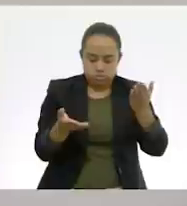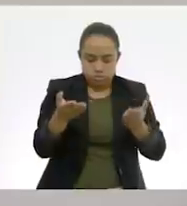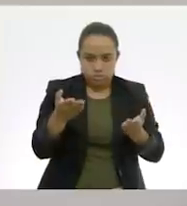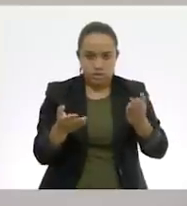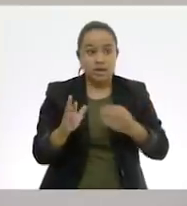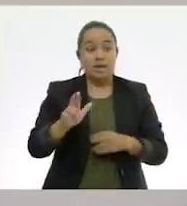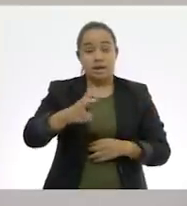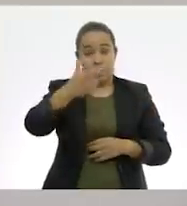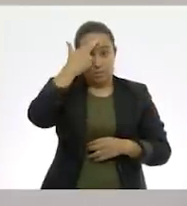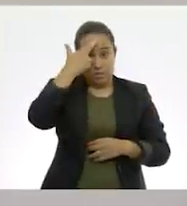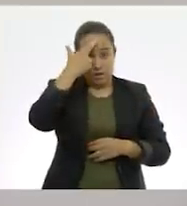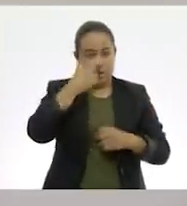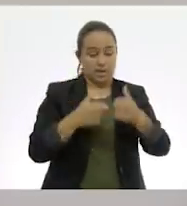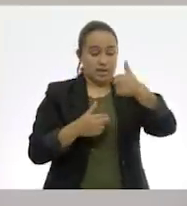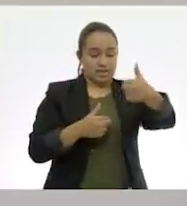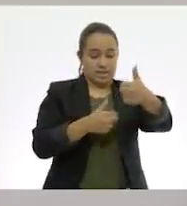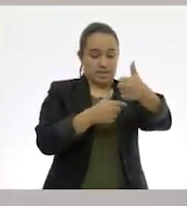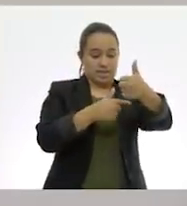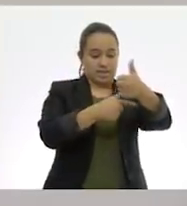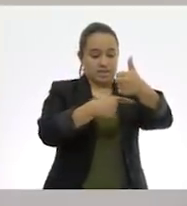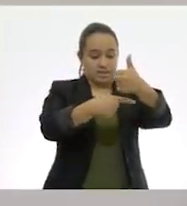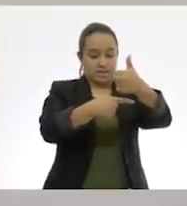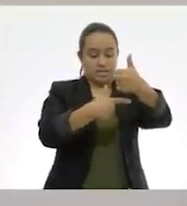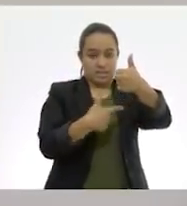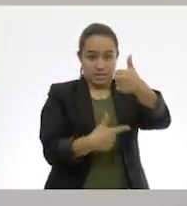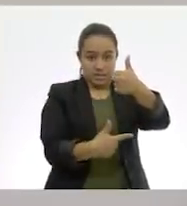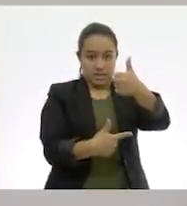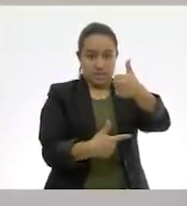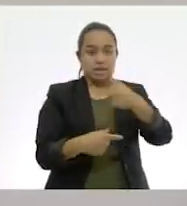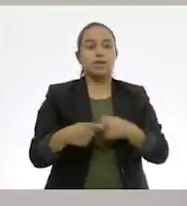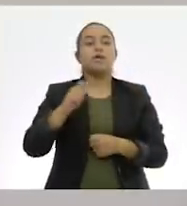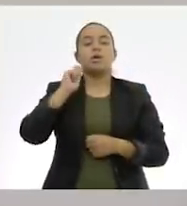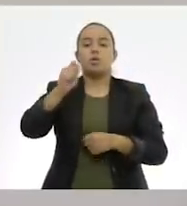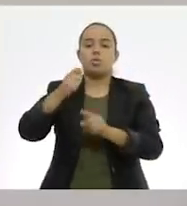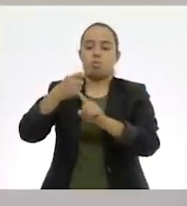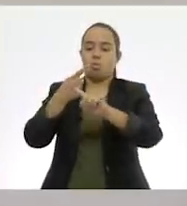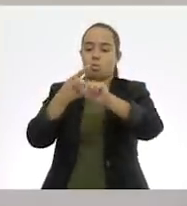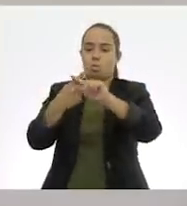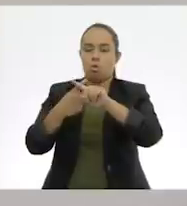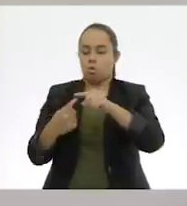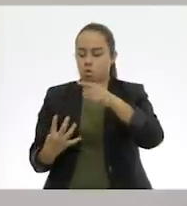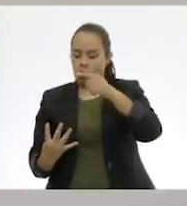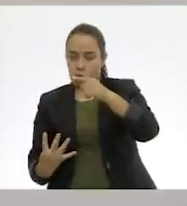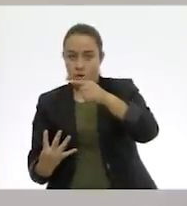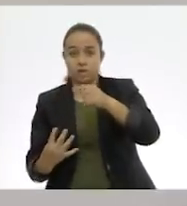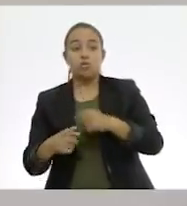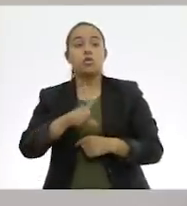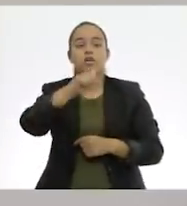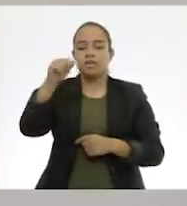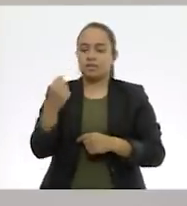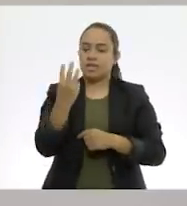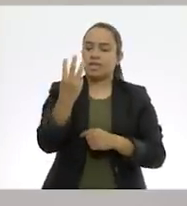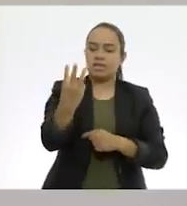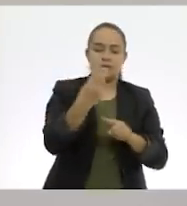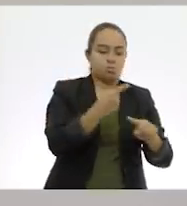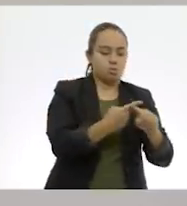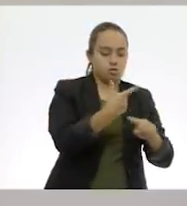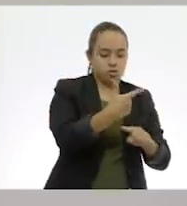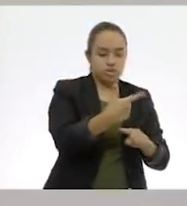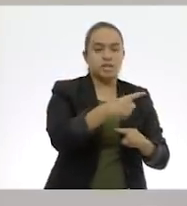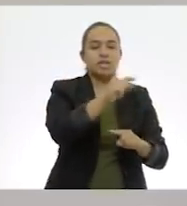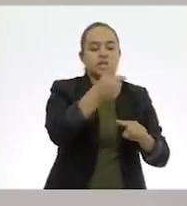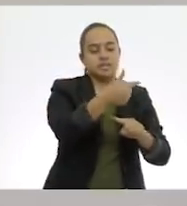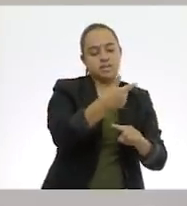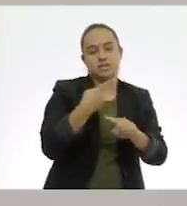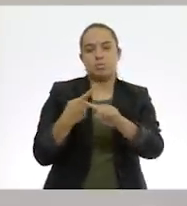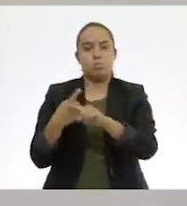Recordemos que la primera fracción la vamos a multiplicar por el denominador de la segunda y la segunda por el denominador de la